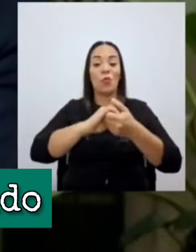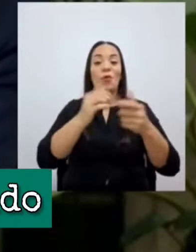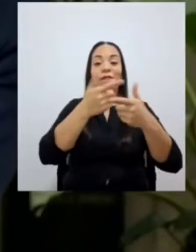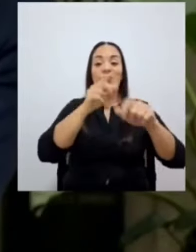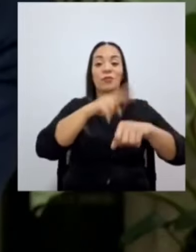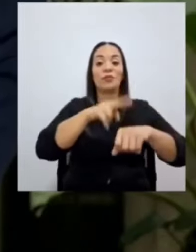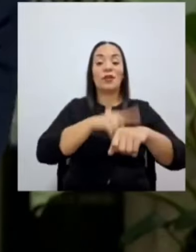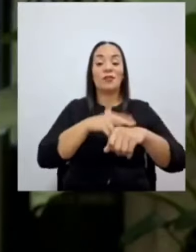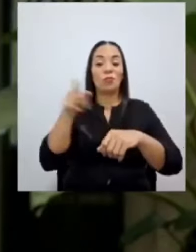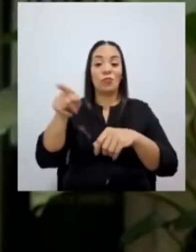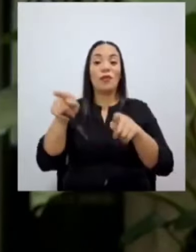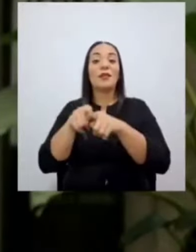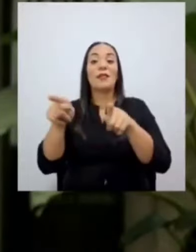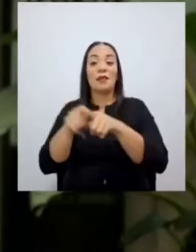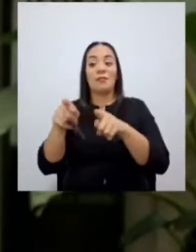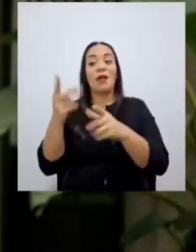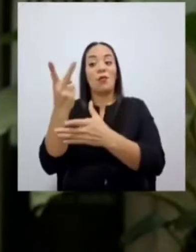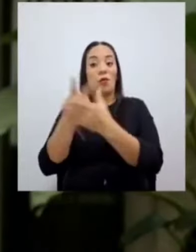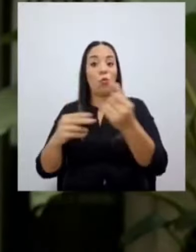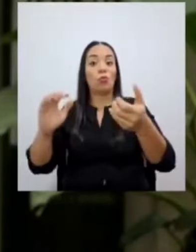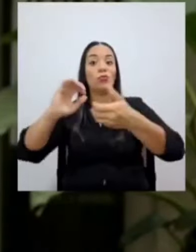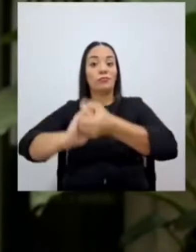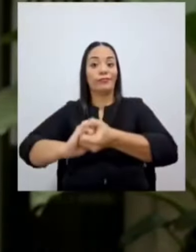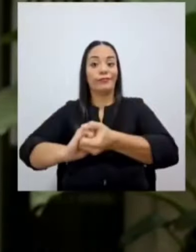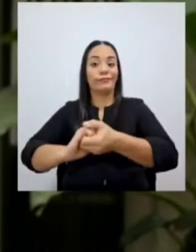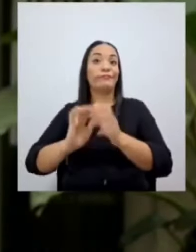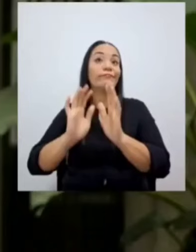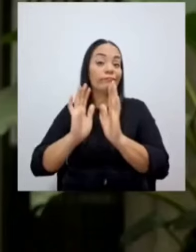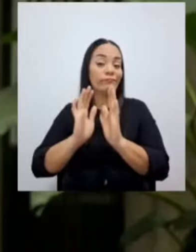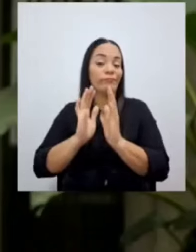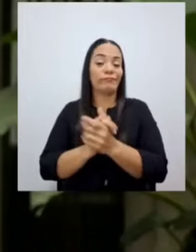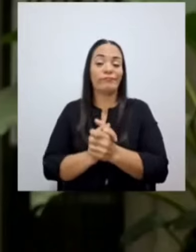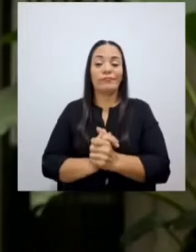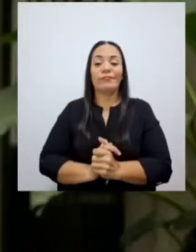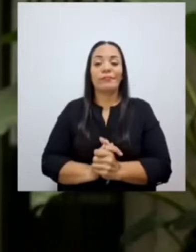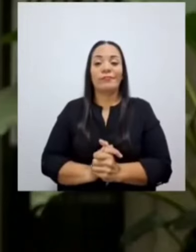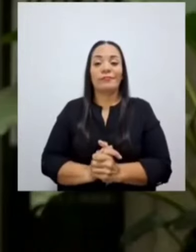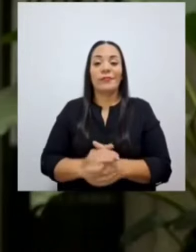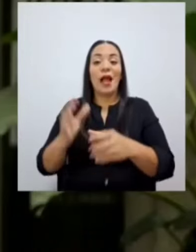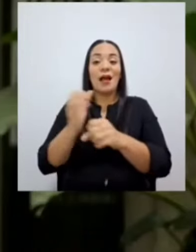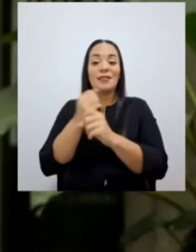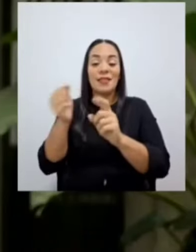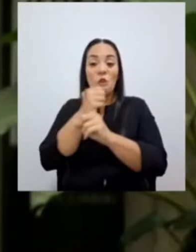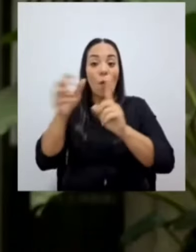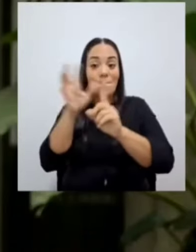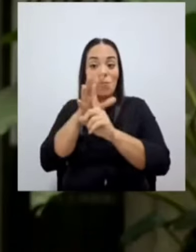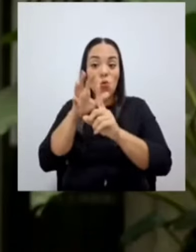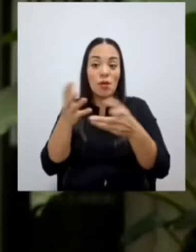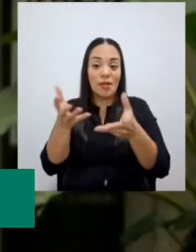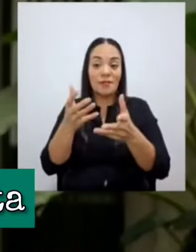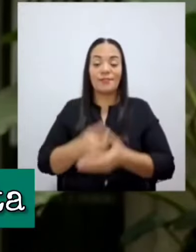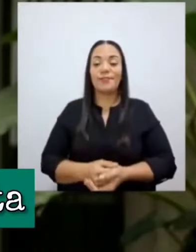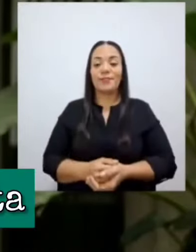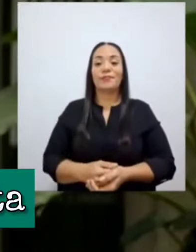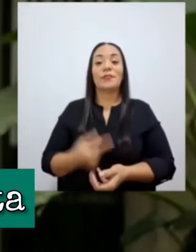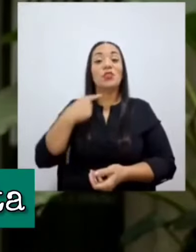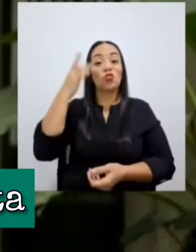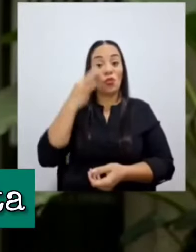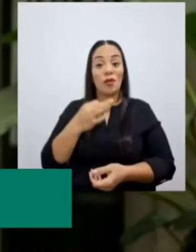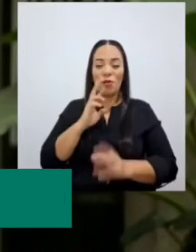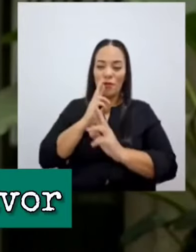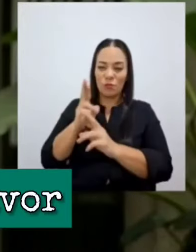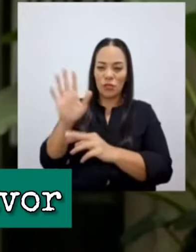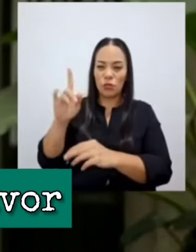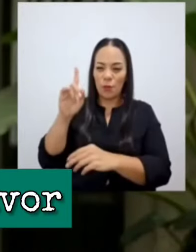funcionando como una coalición, haciendo bullying. Creo que le contesté su